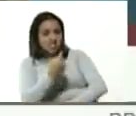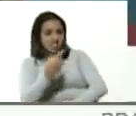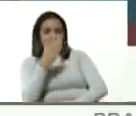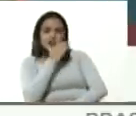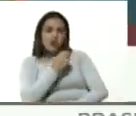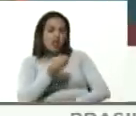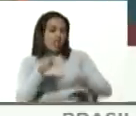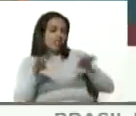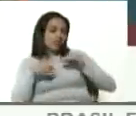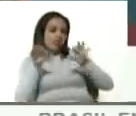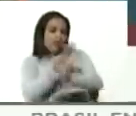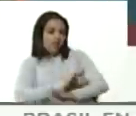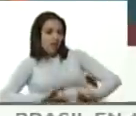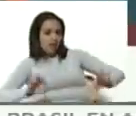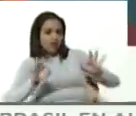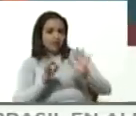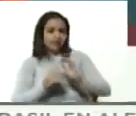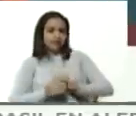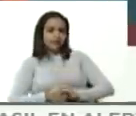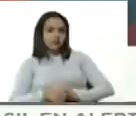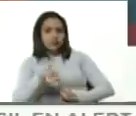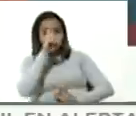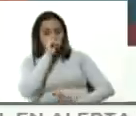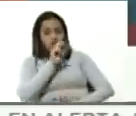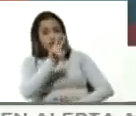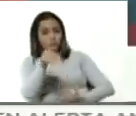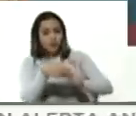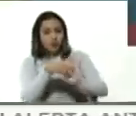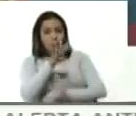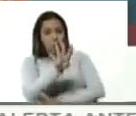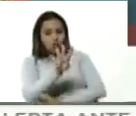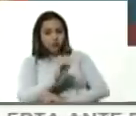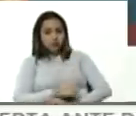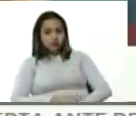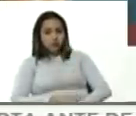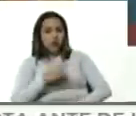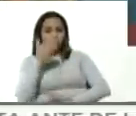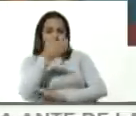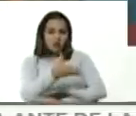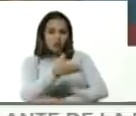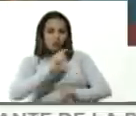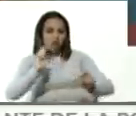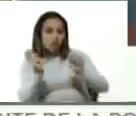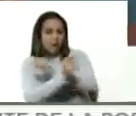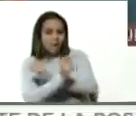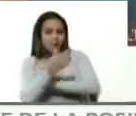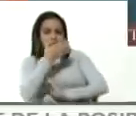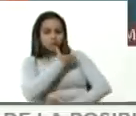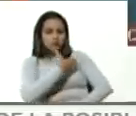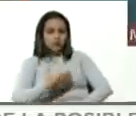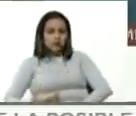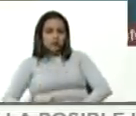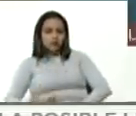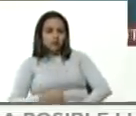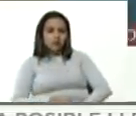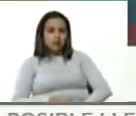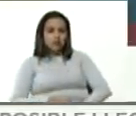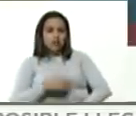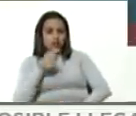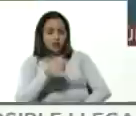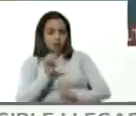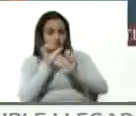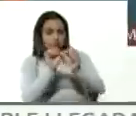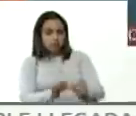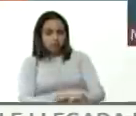Selin en el año 2004 fuimos a un referendo revocatorio que ratificó al comandante Hugo